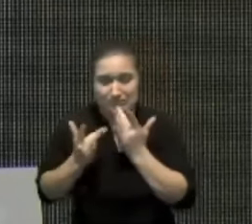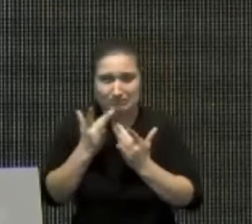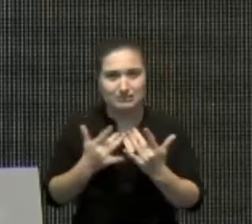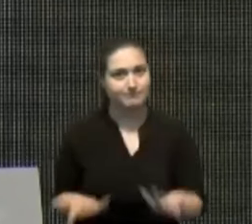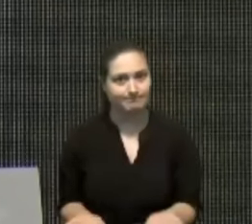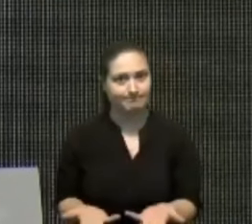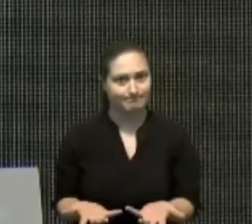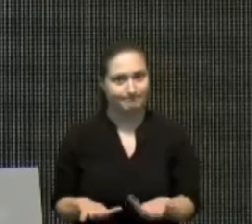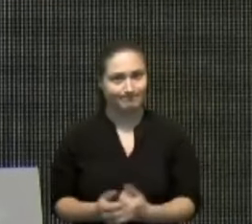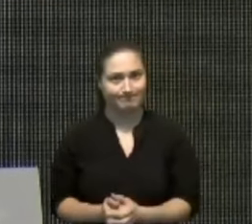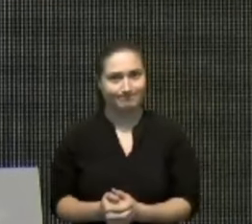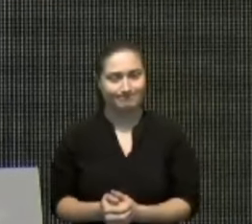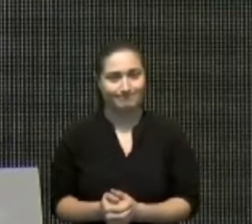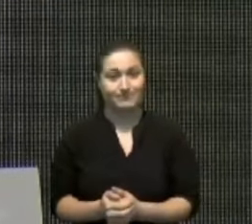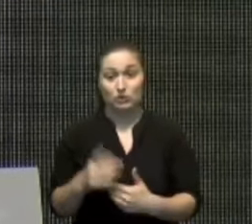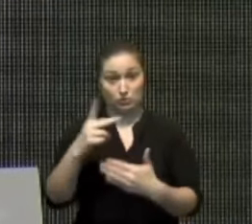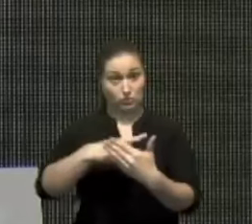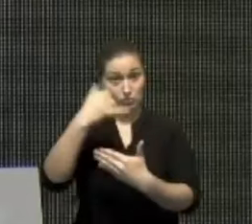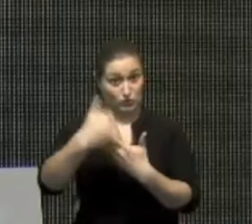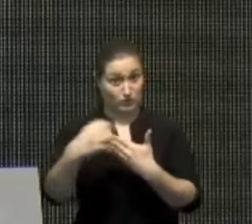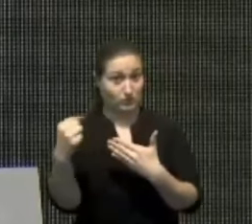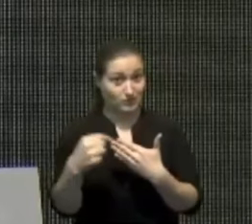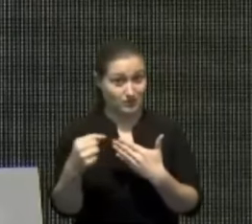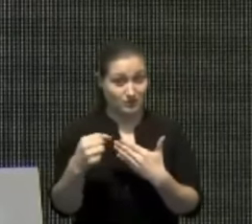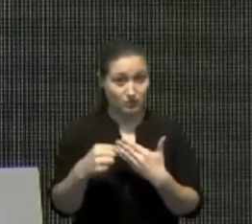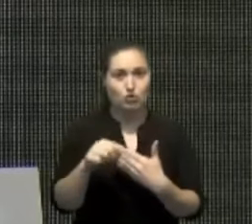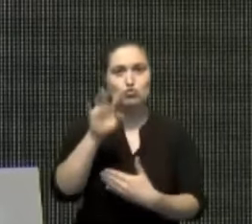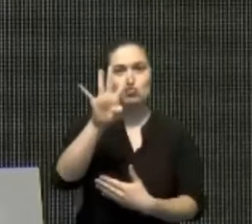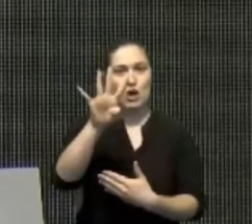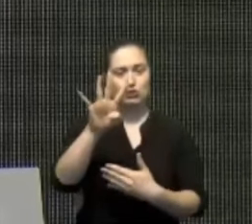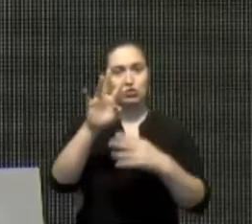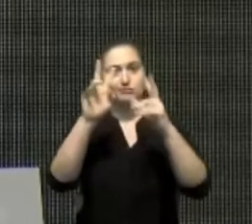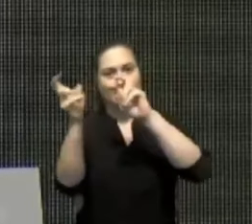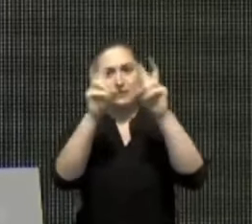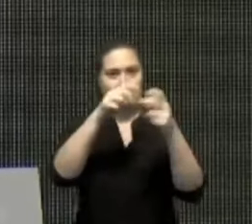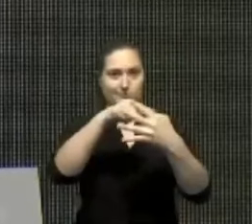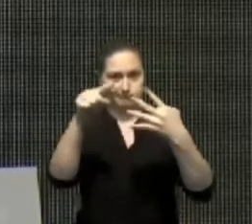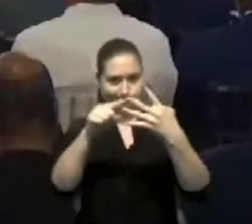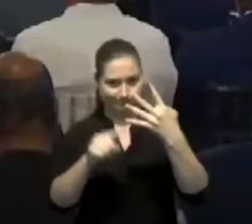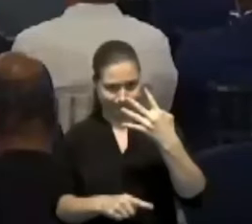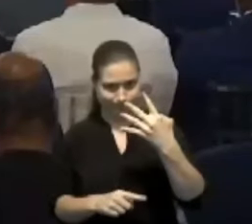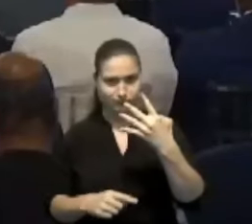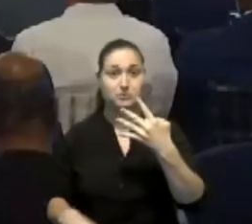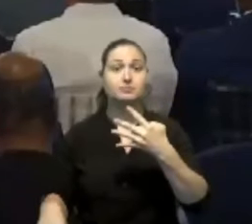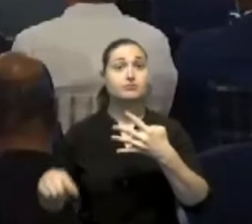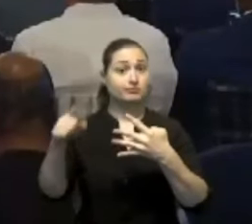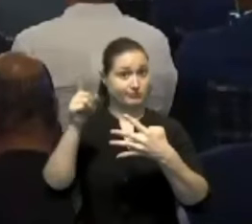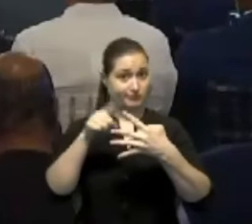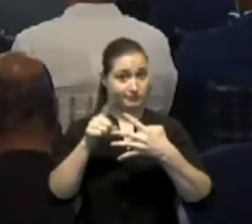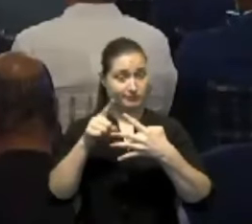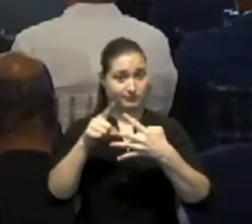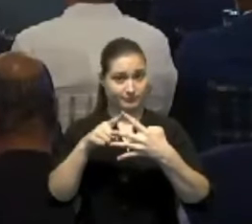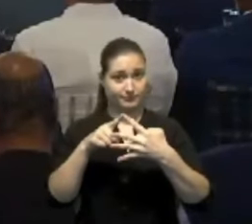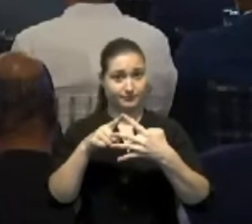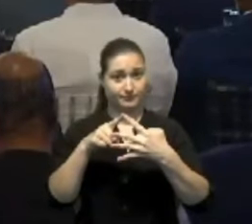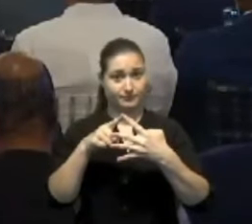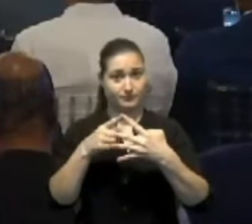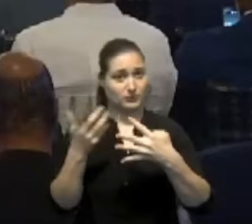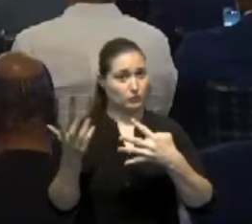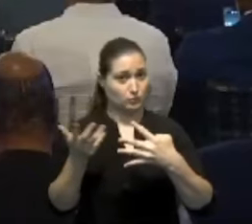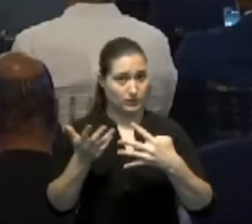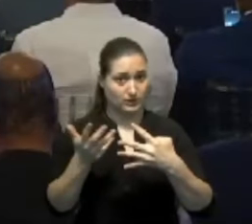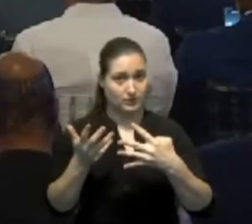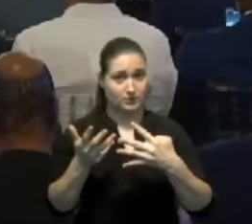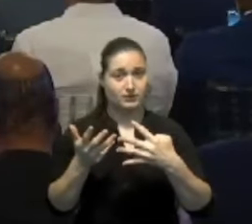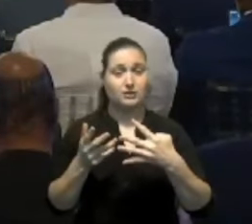proyecto que estamos presentando consta de cuatro ejes. El primer eje es la protección de